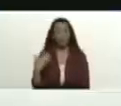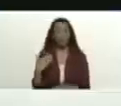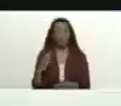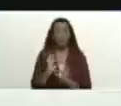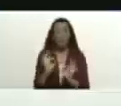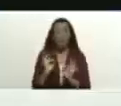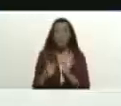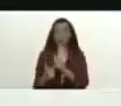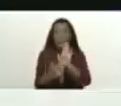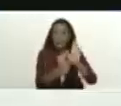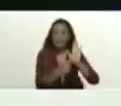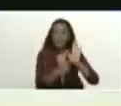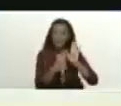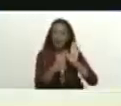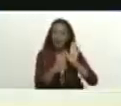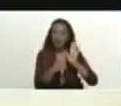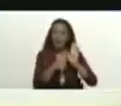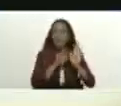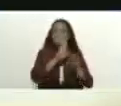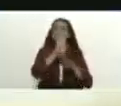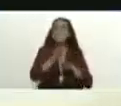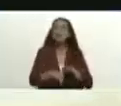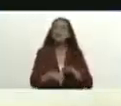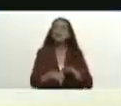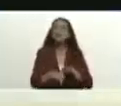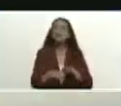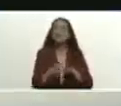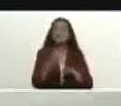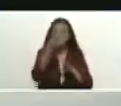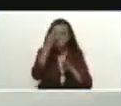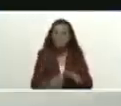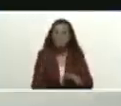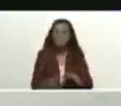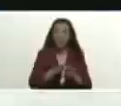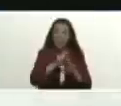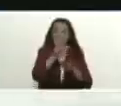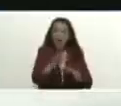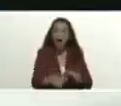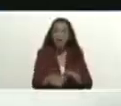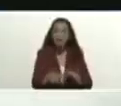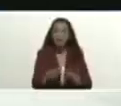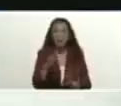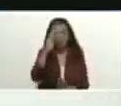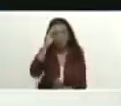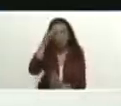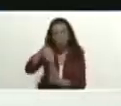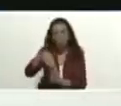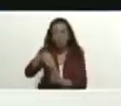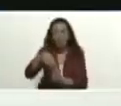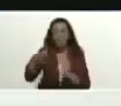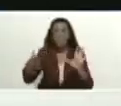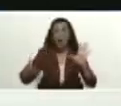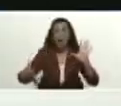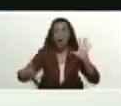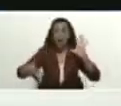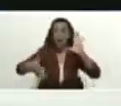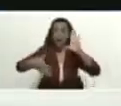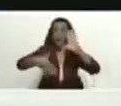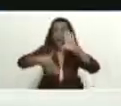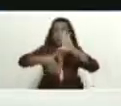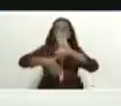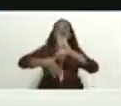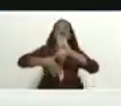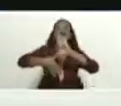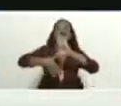sido un paso certero en la dirección correcta de volver a